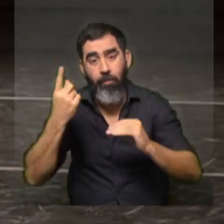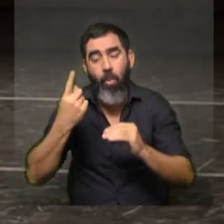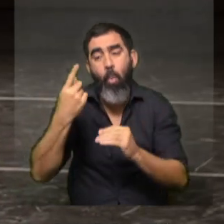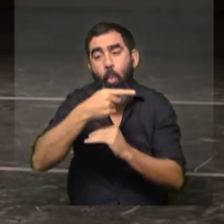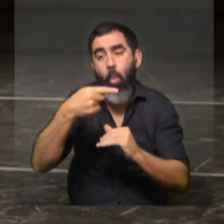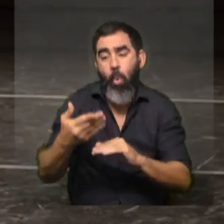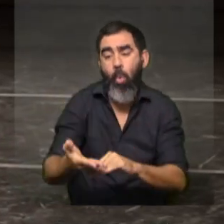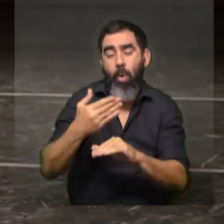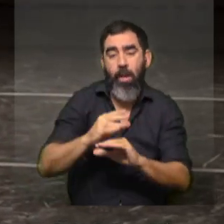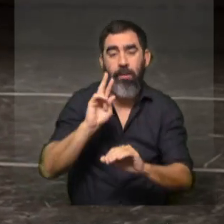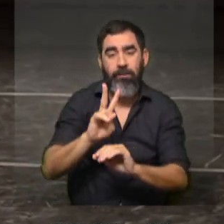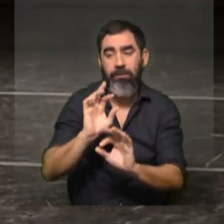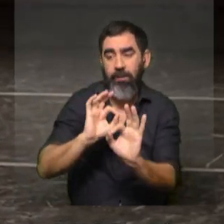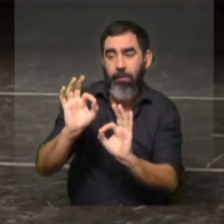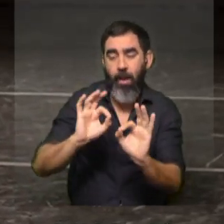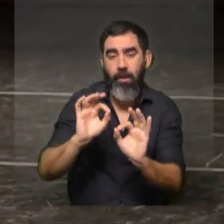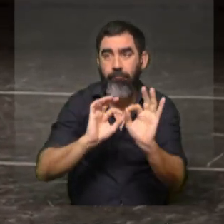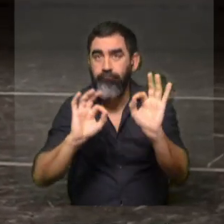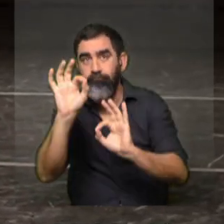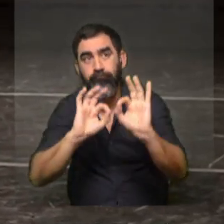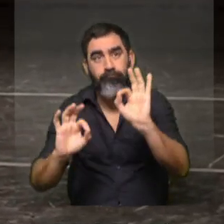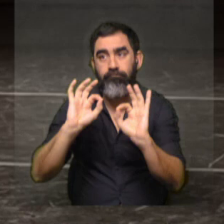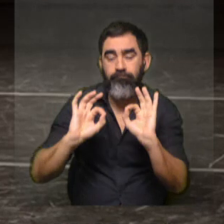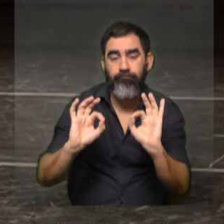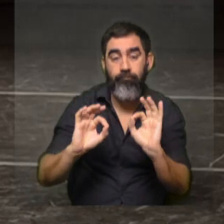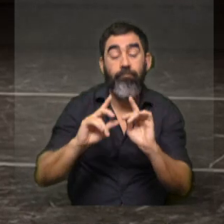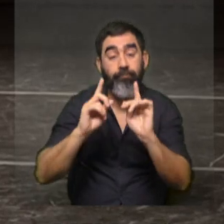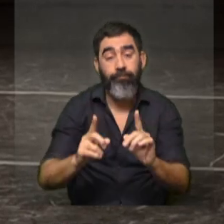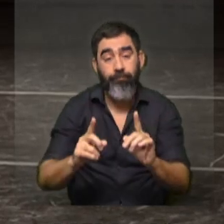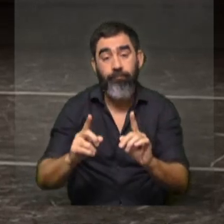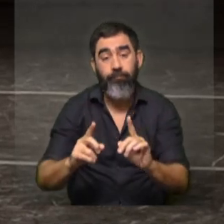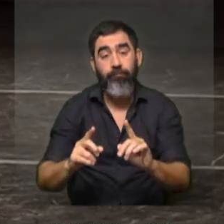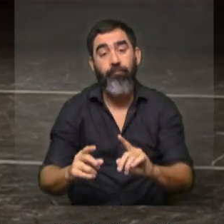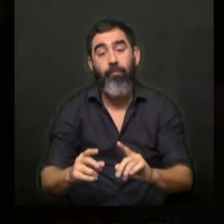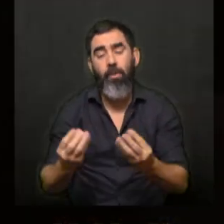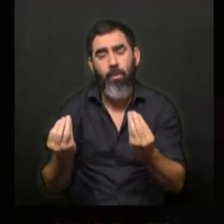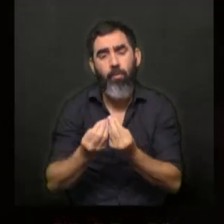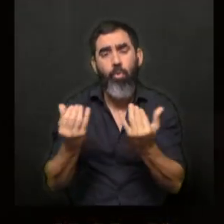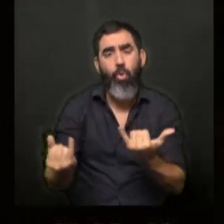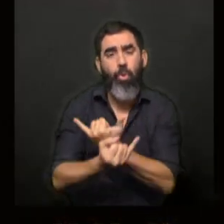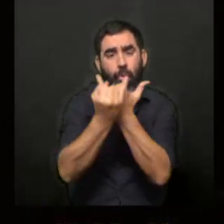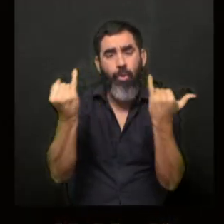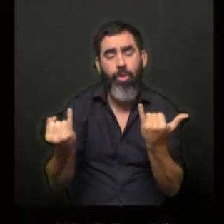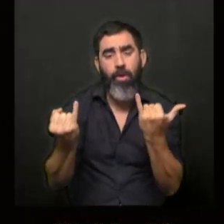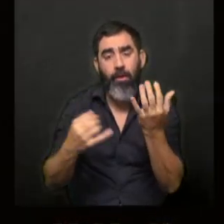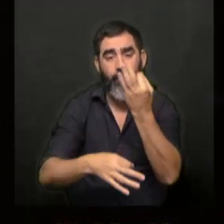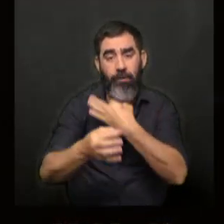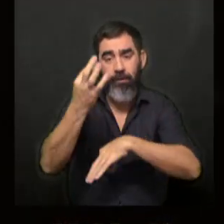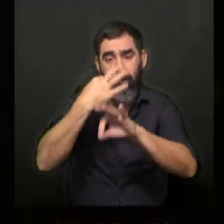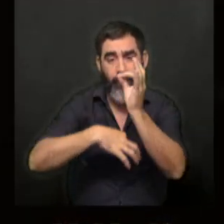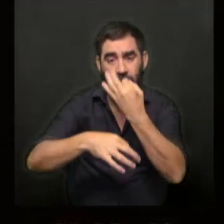acá hay otro cuidado. Tienen una semana para armar toda la escenografía, y también otra característica muy particular, que son muchos días que va a estar la obra en